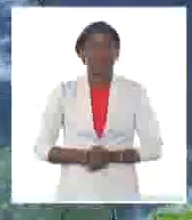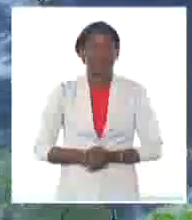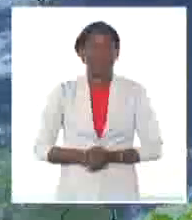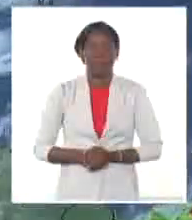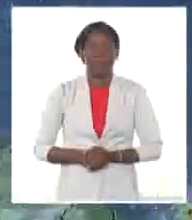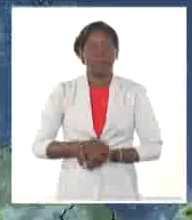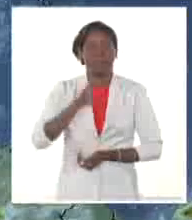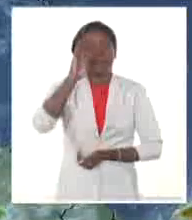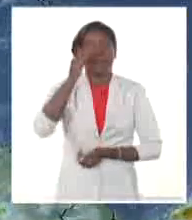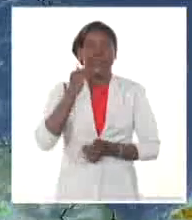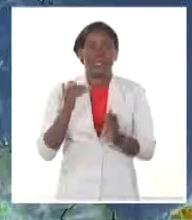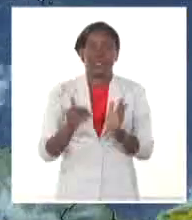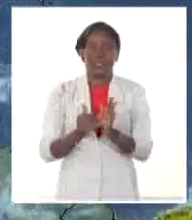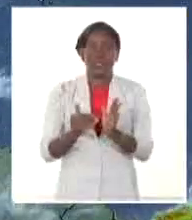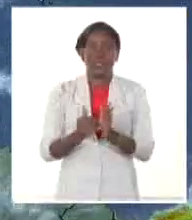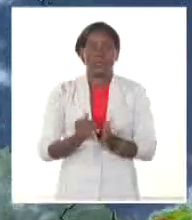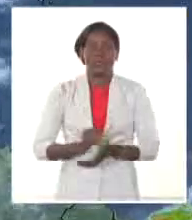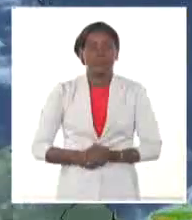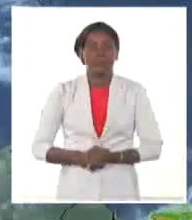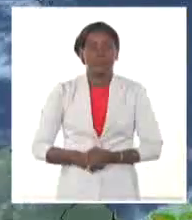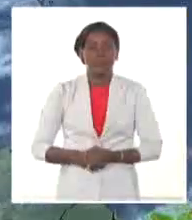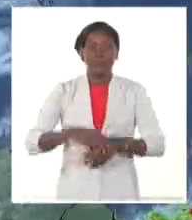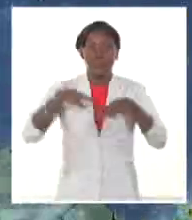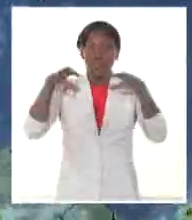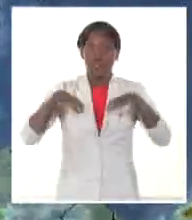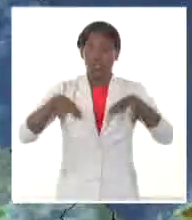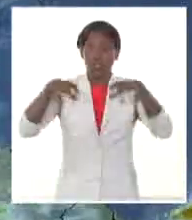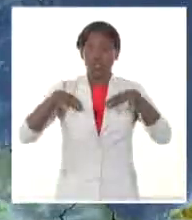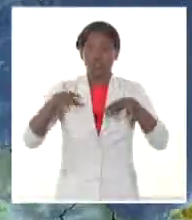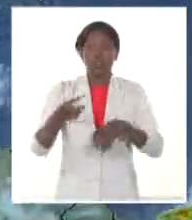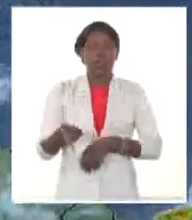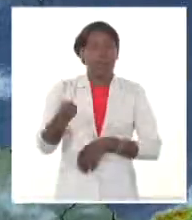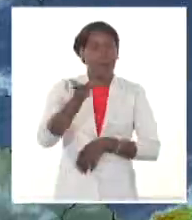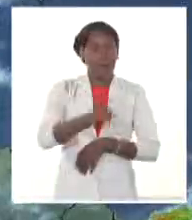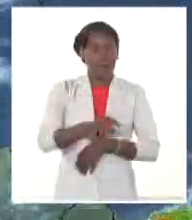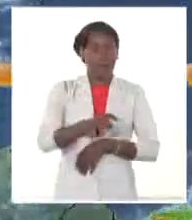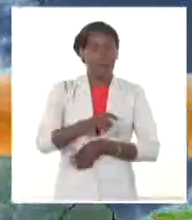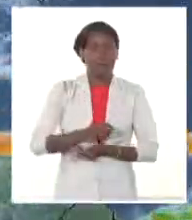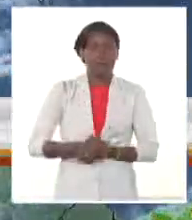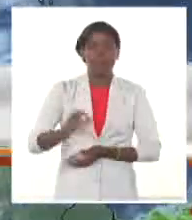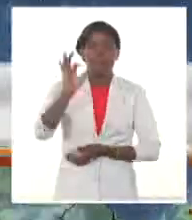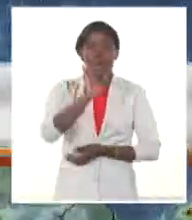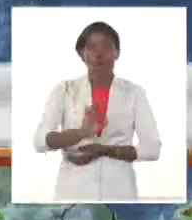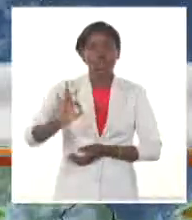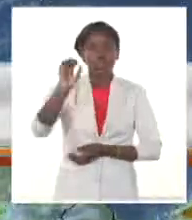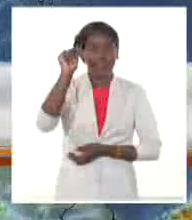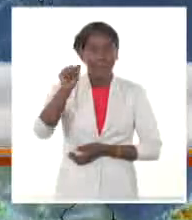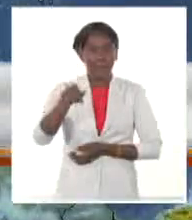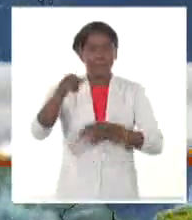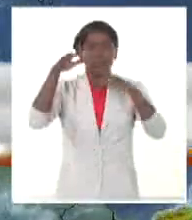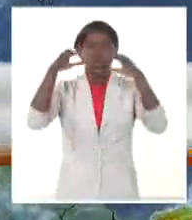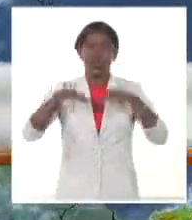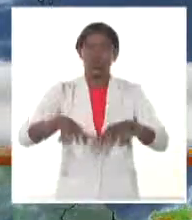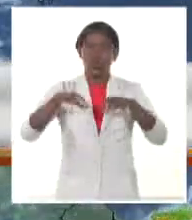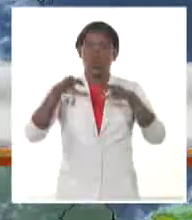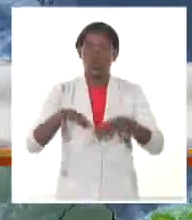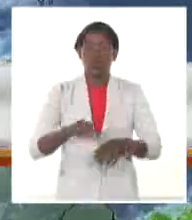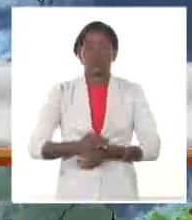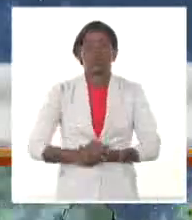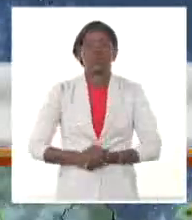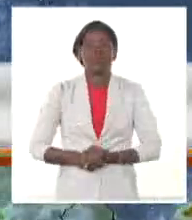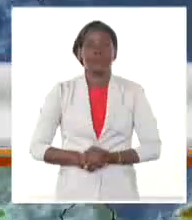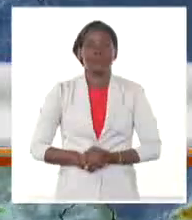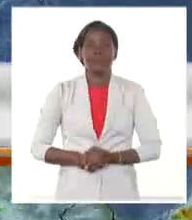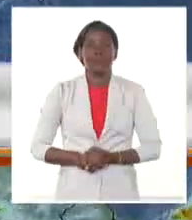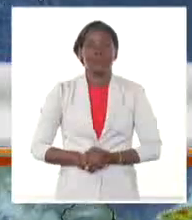Hola, ¿qué tal? Muy buenas tardes. Hemos tenido lluvias ayer en casi toda la mitad oriental del país, hacia los interiores y al sur del occidente.